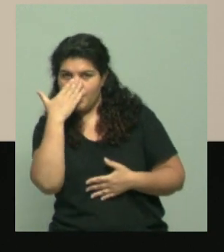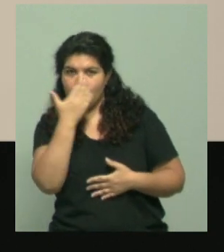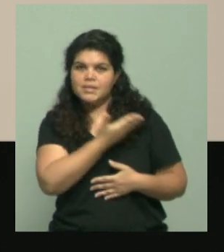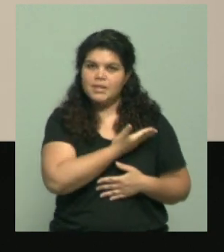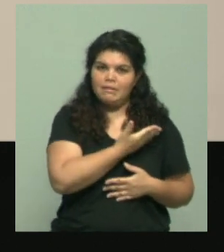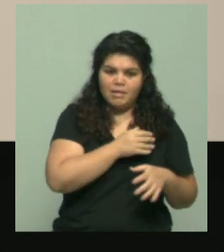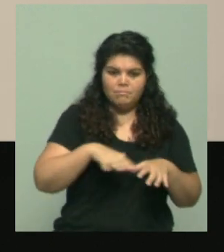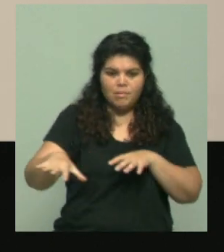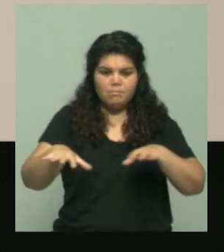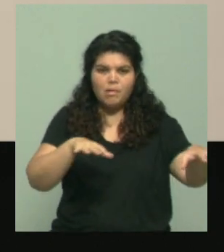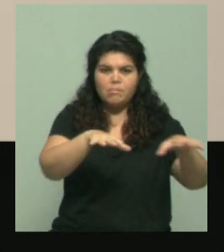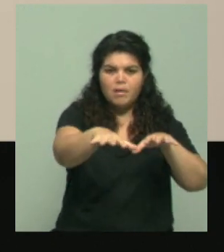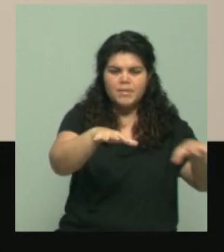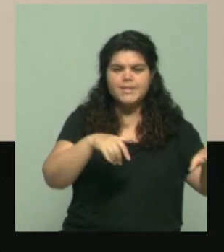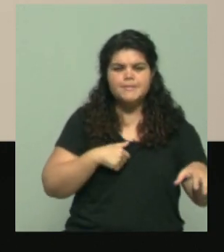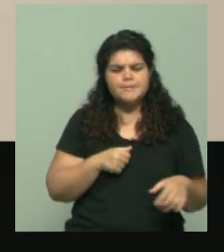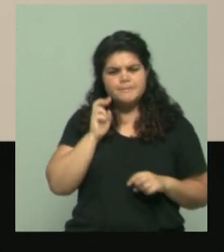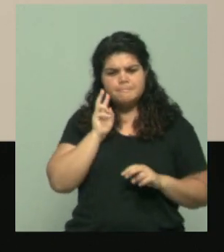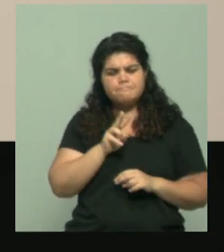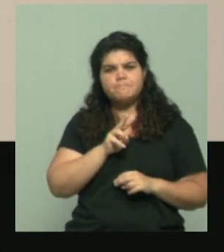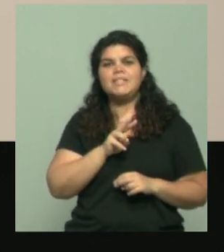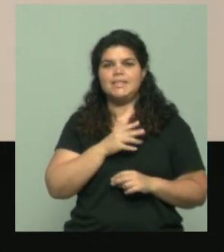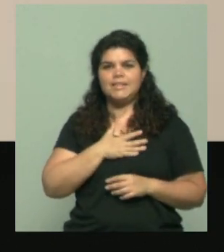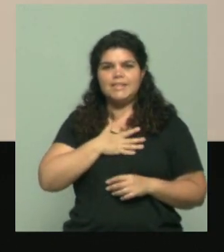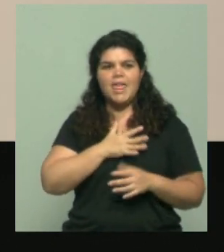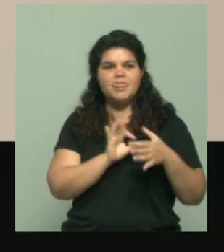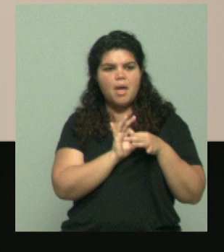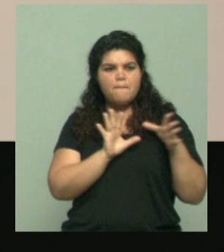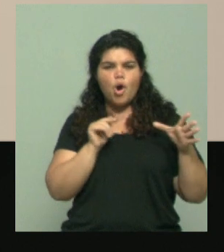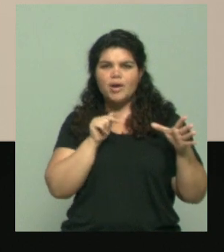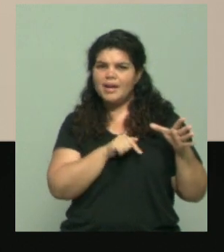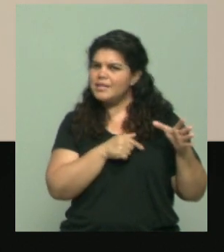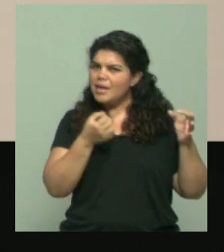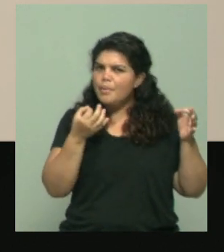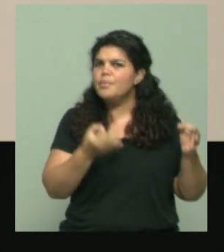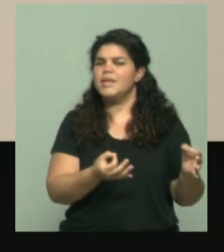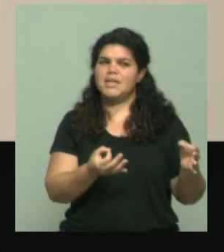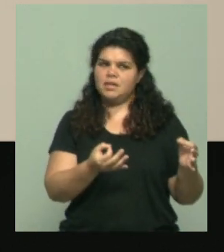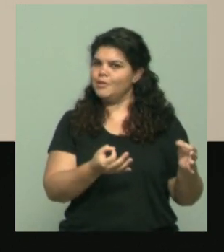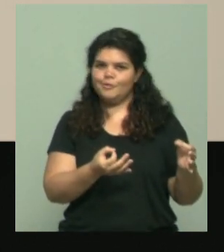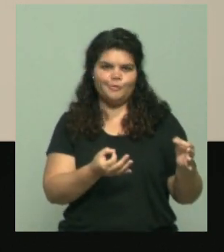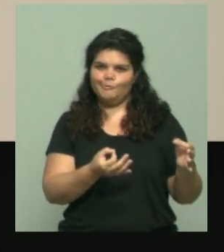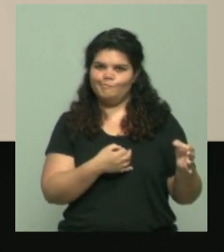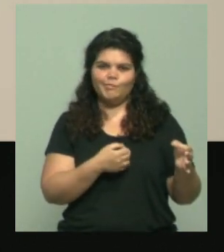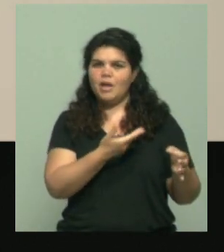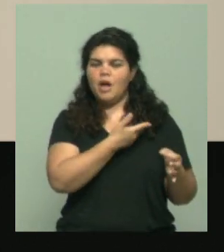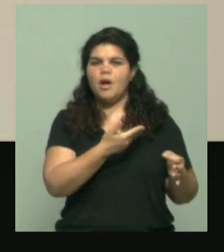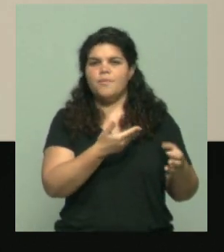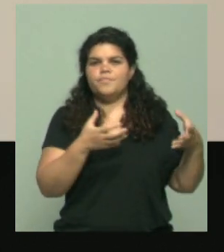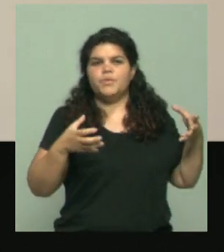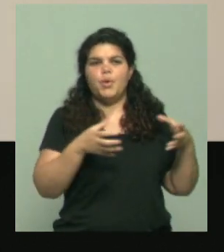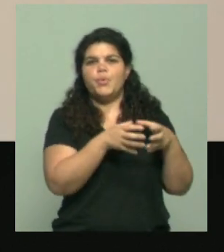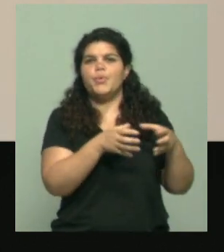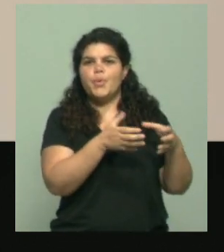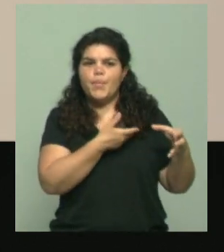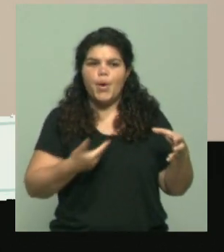sea, cuando uno lo analiza desde lo institucional y desde lo democrático, la verdad que cuesta mucho interpretar el accionar de varias decisiones